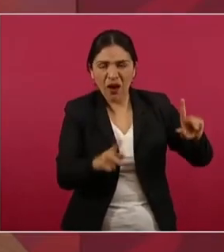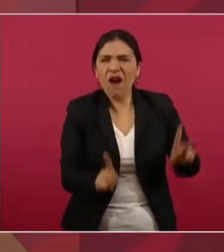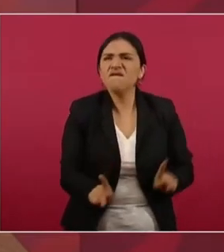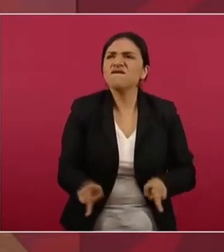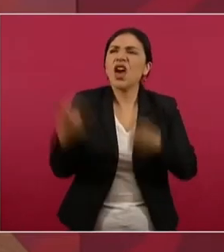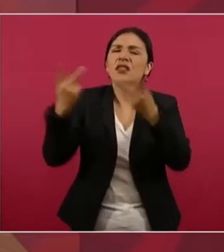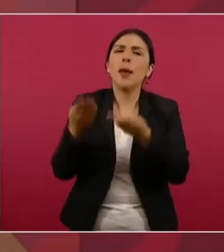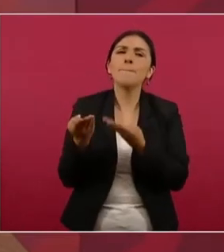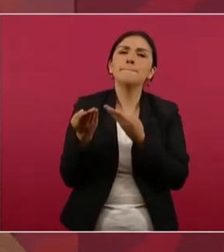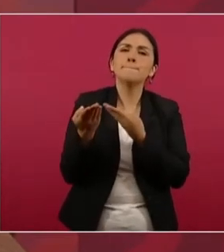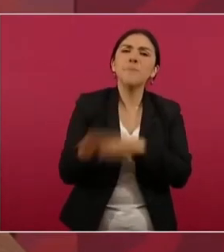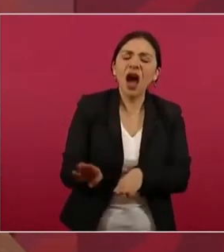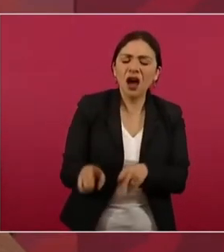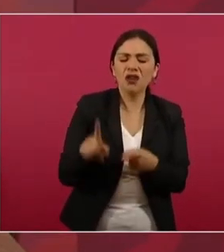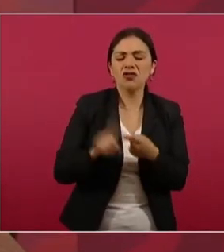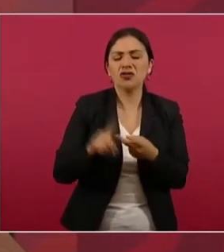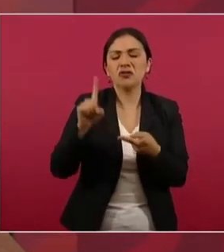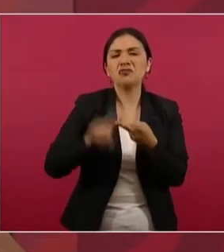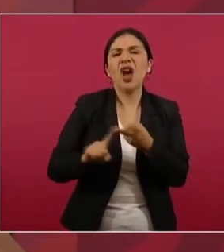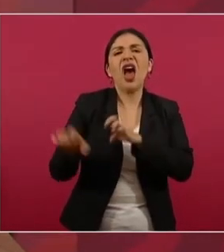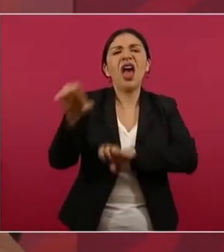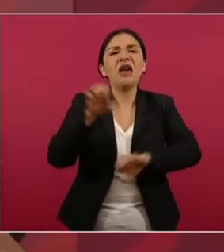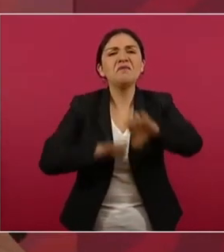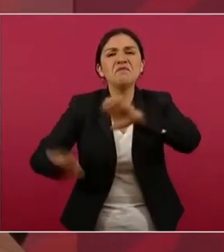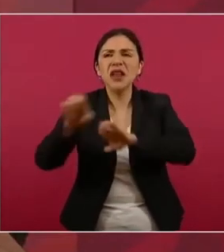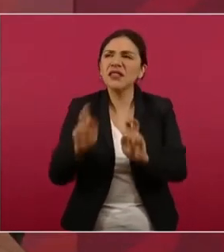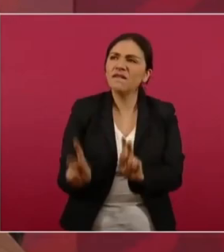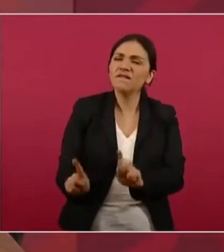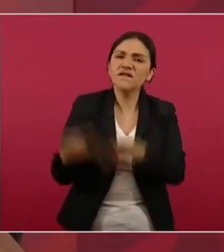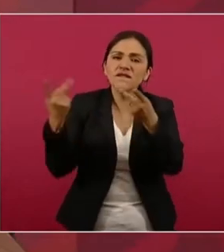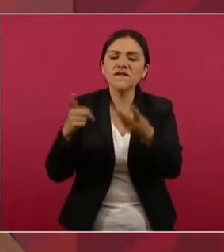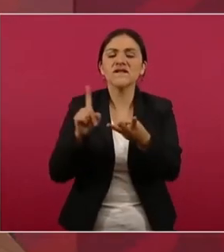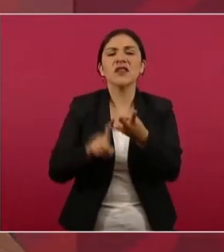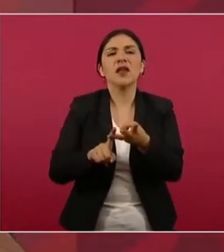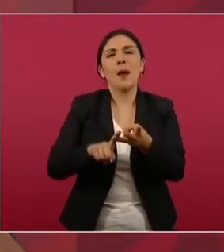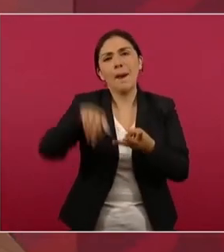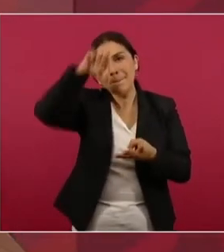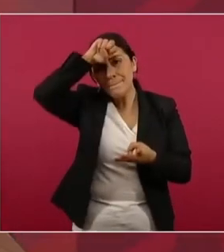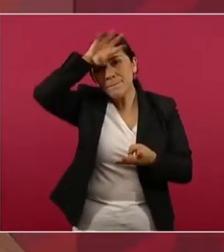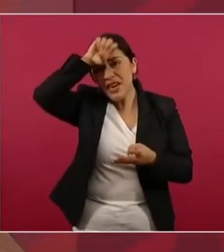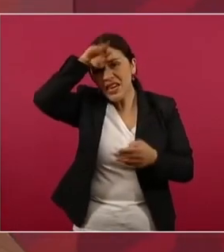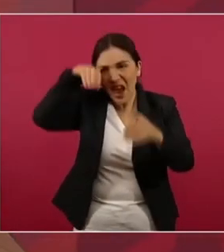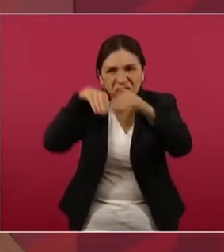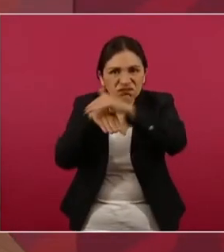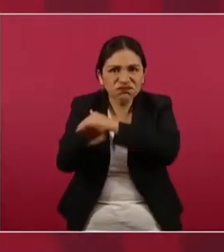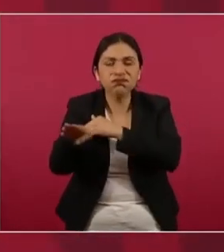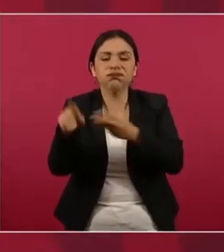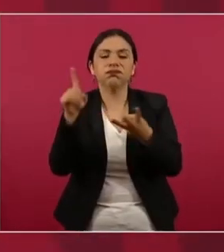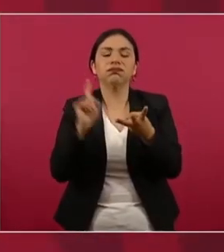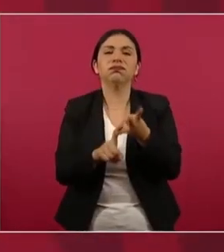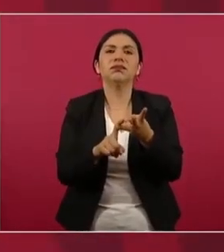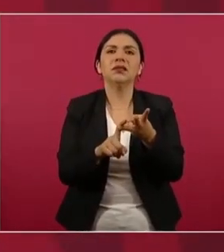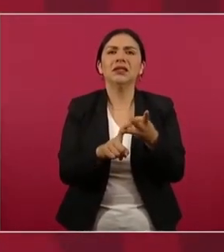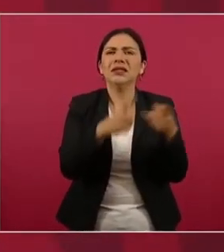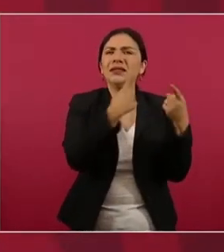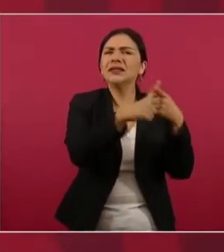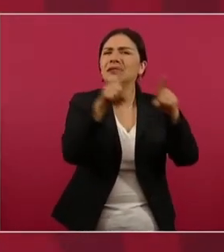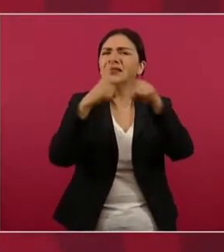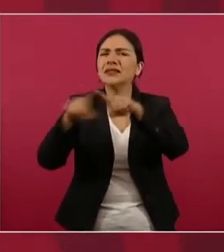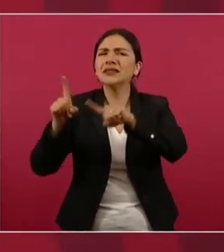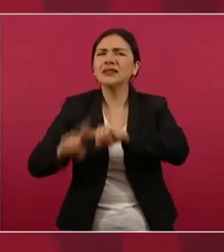bancos, empresas, minas. Entonces,